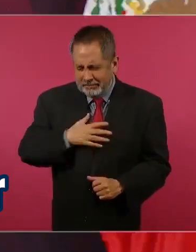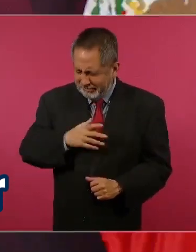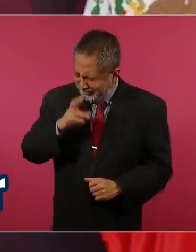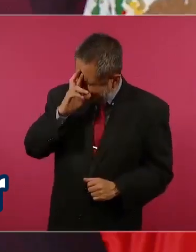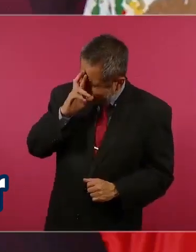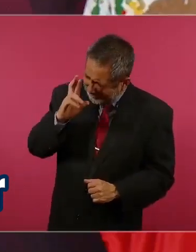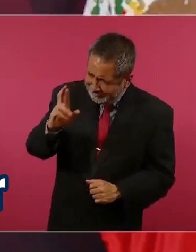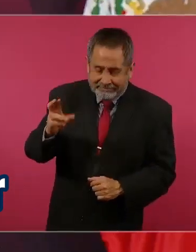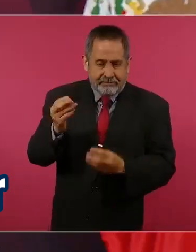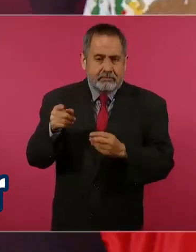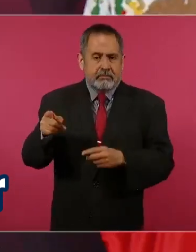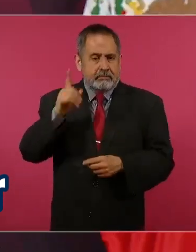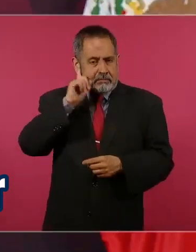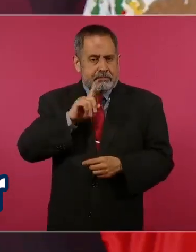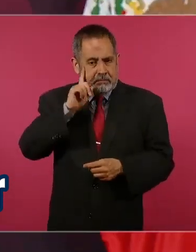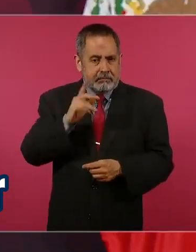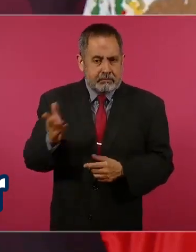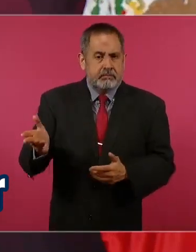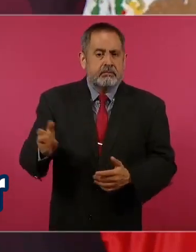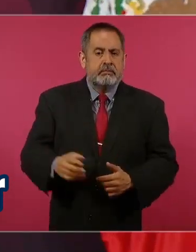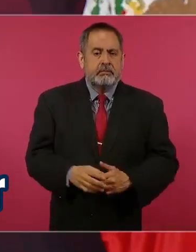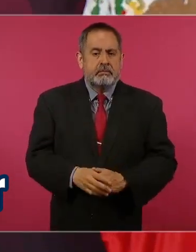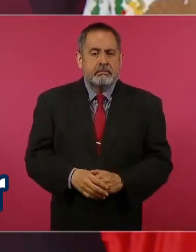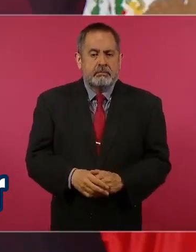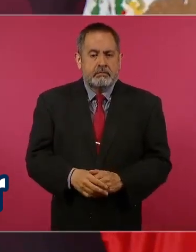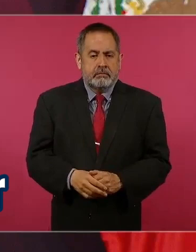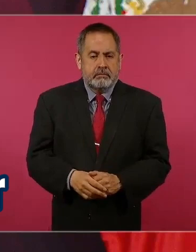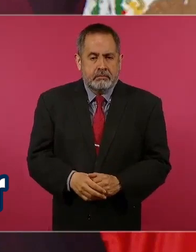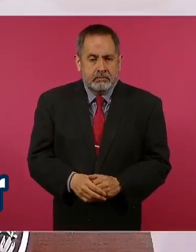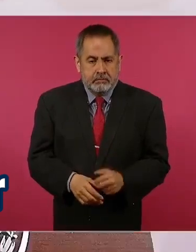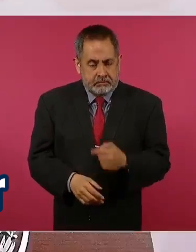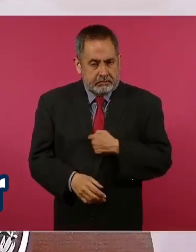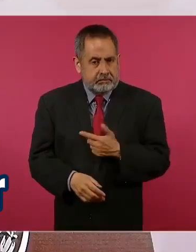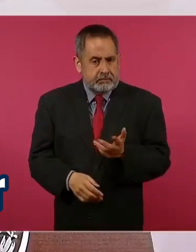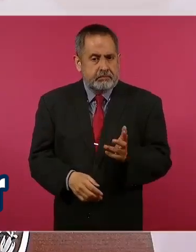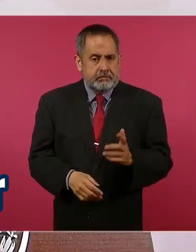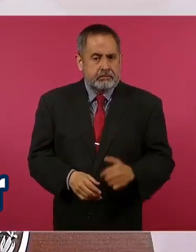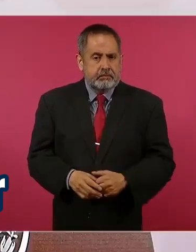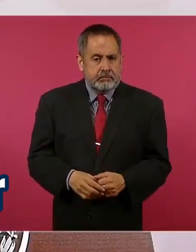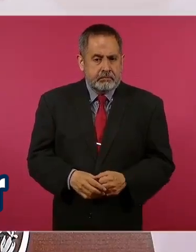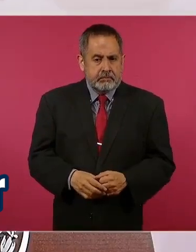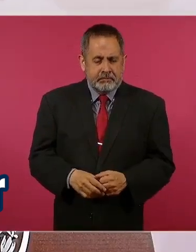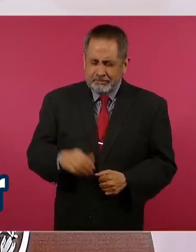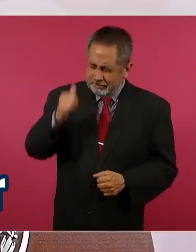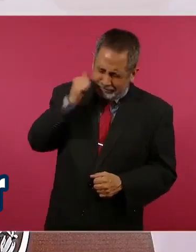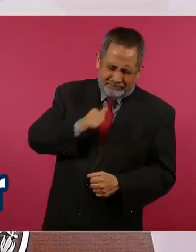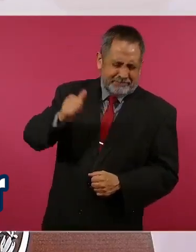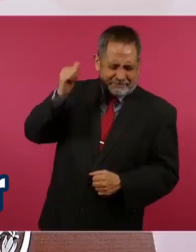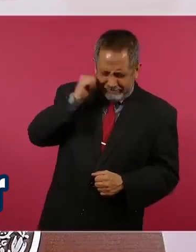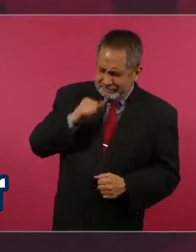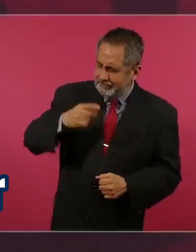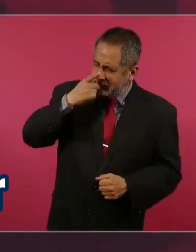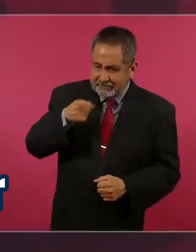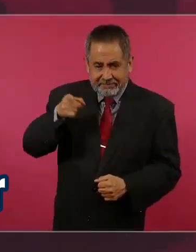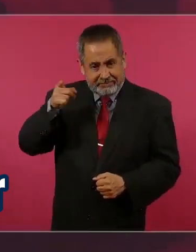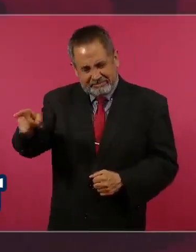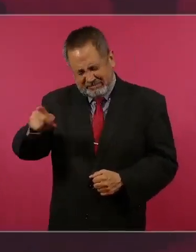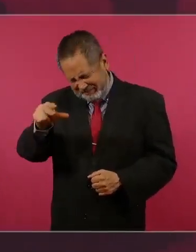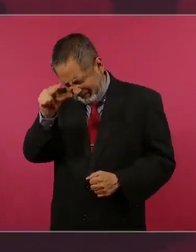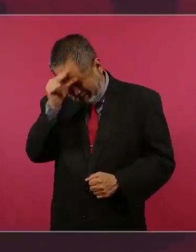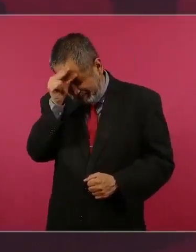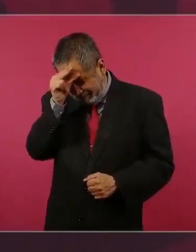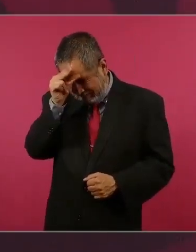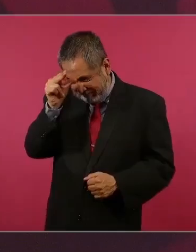mucho, no me voy a cansar de decir que es una mujer inteligente,